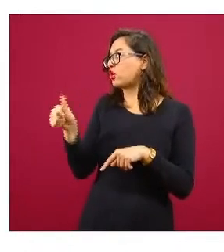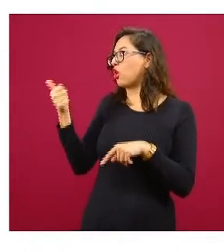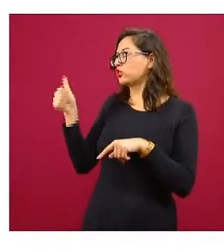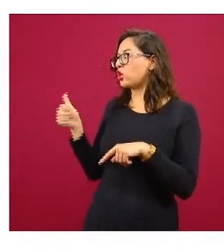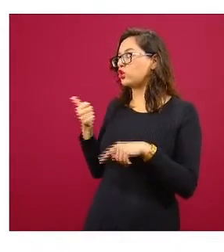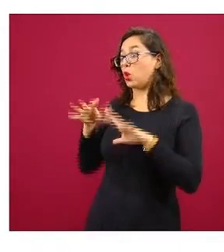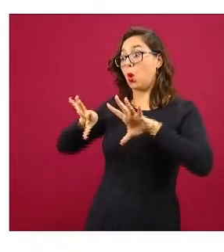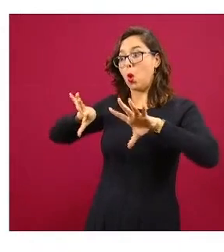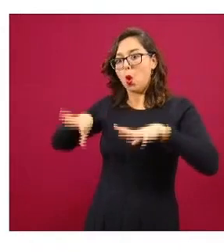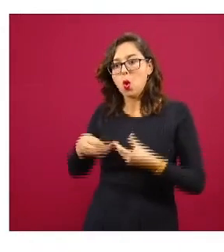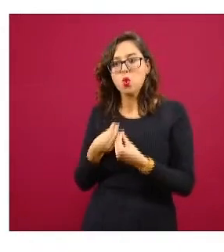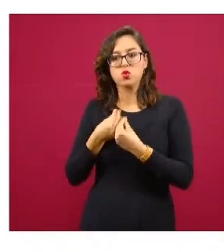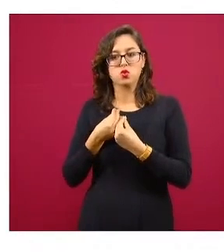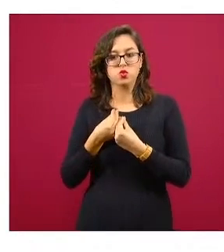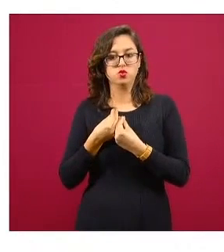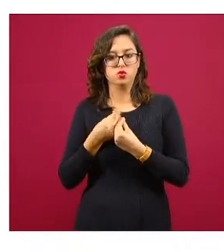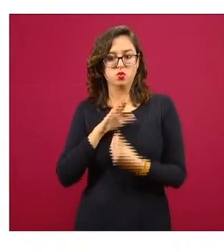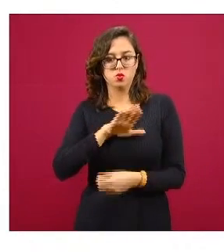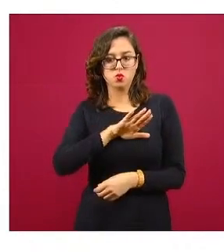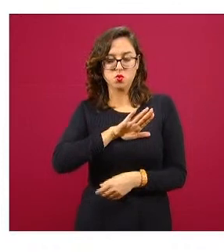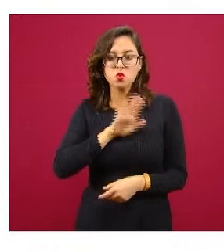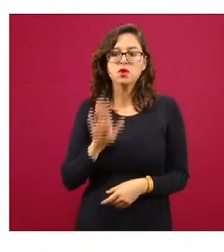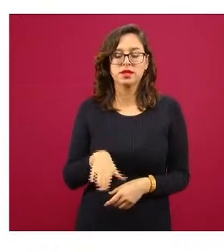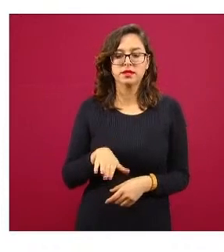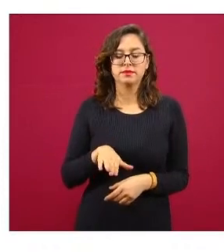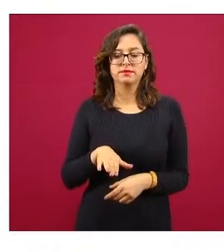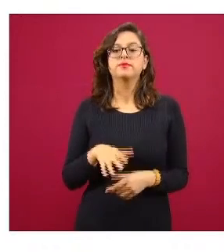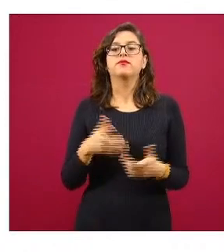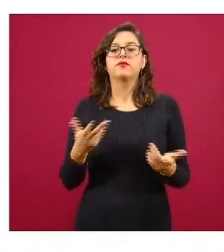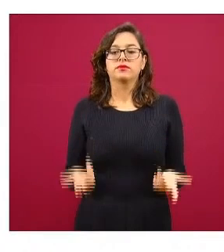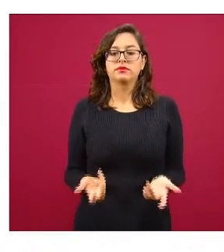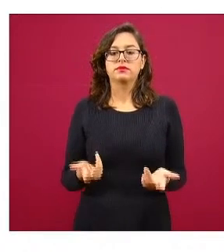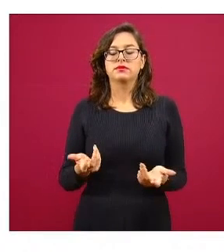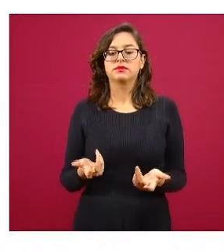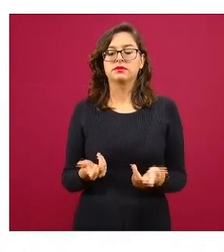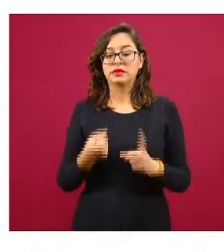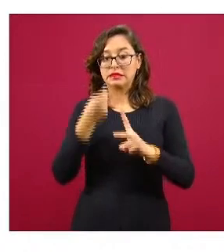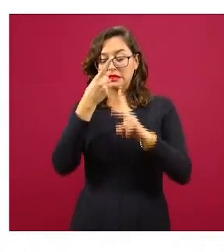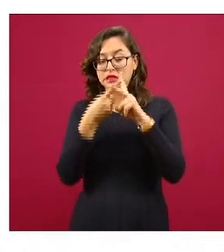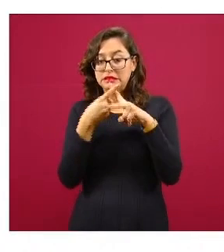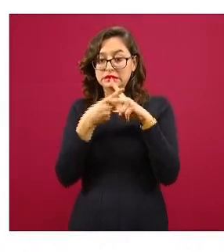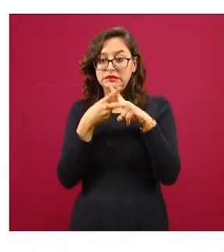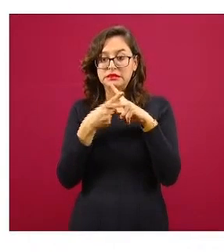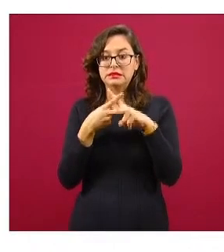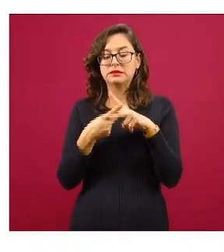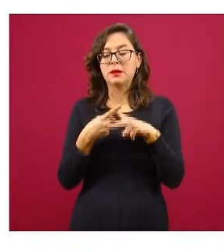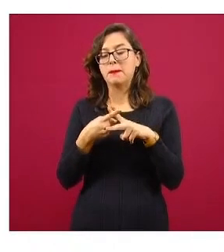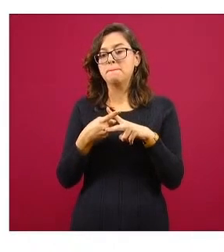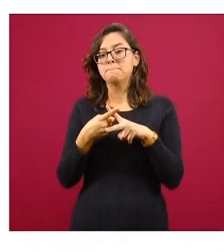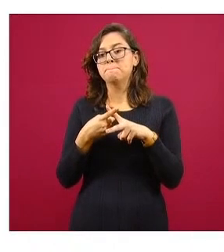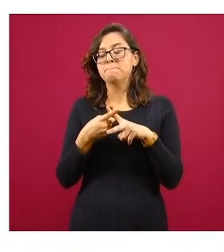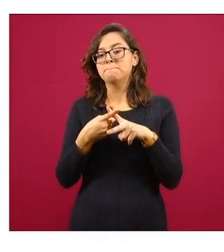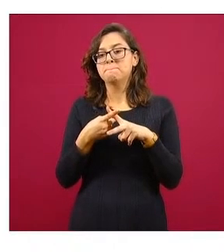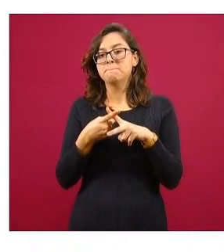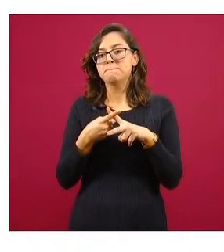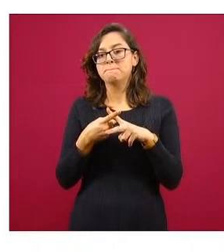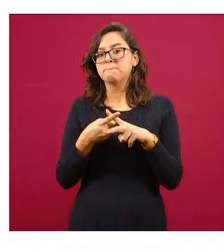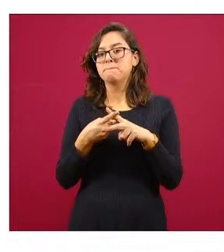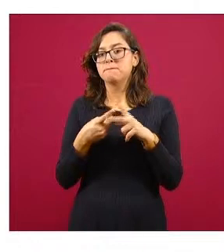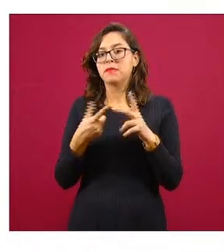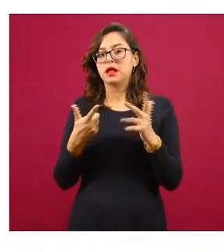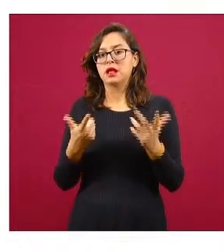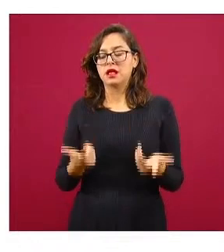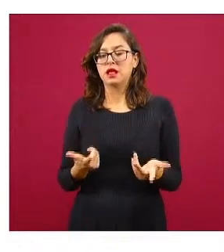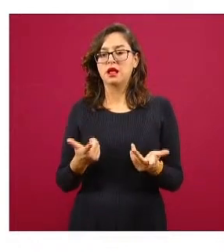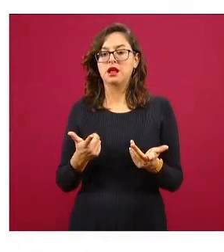para este efecto, es un instrumento que se basa en un indicador, un cálculo matemático que mide